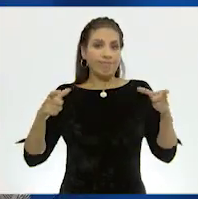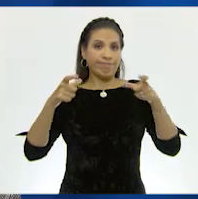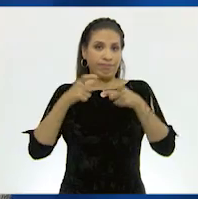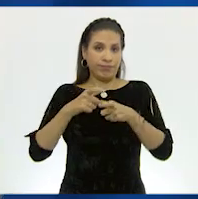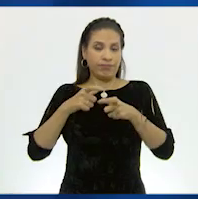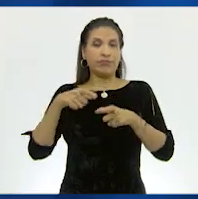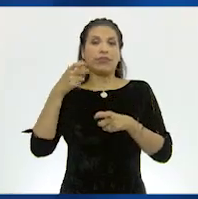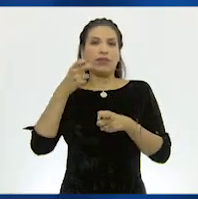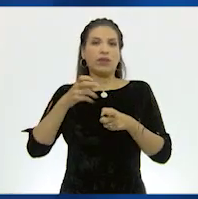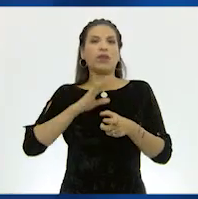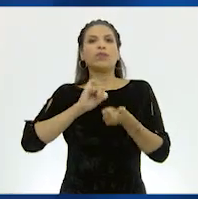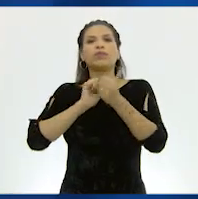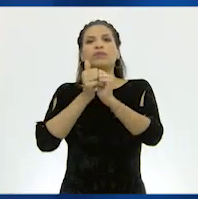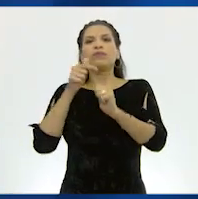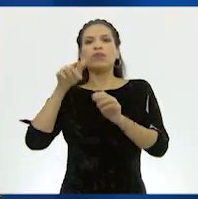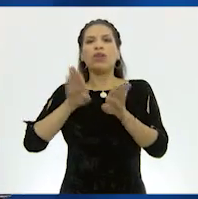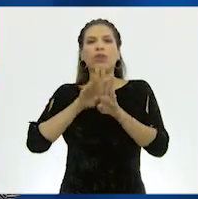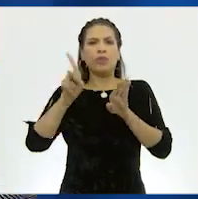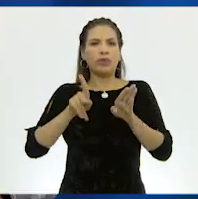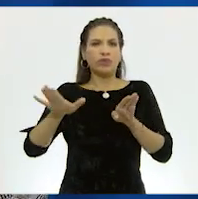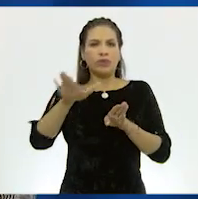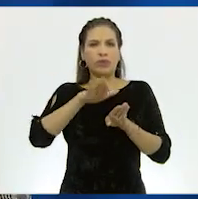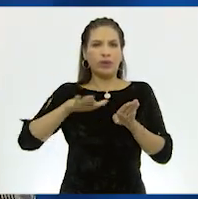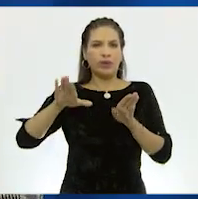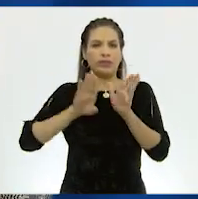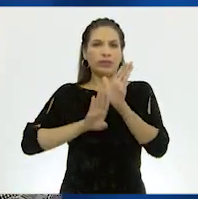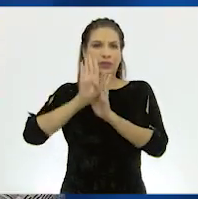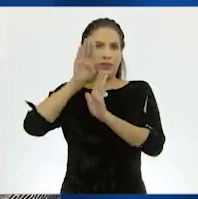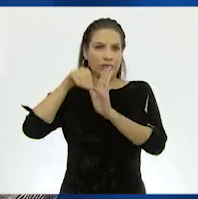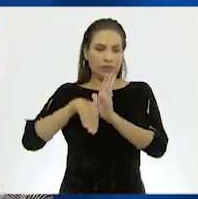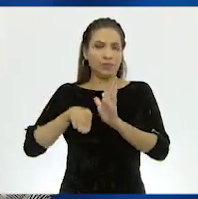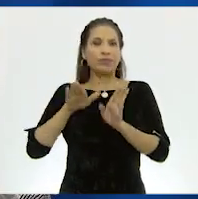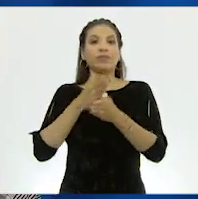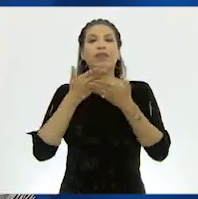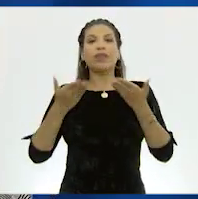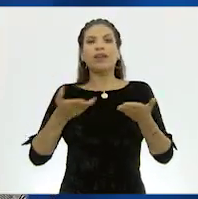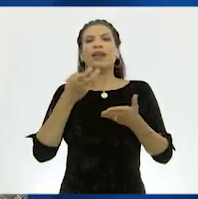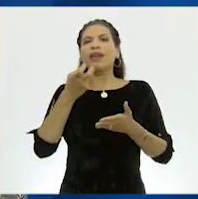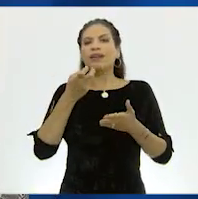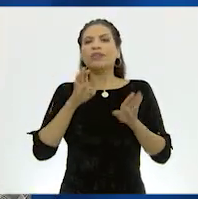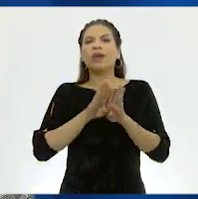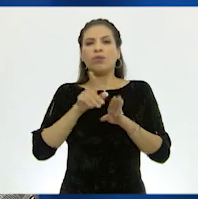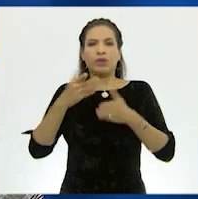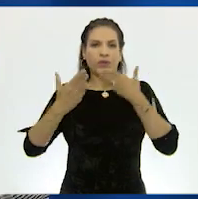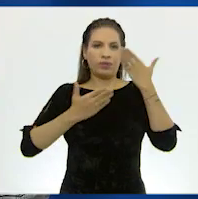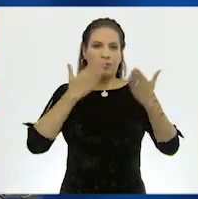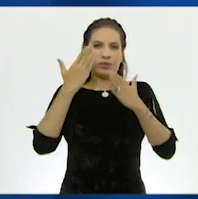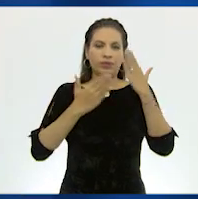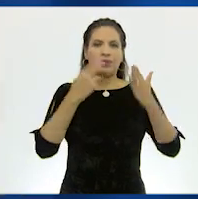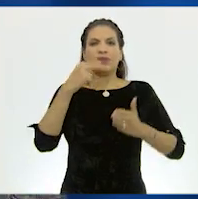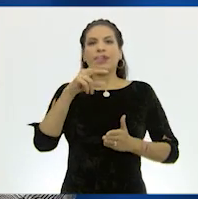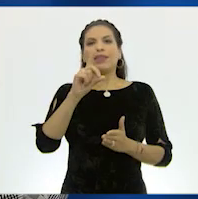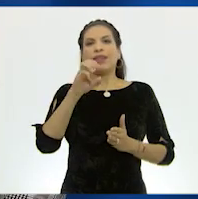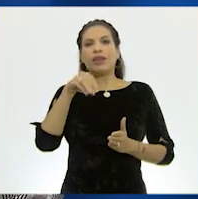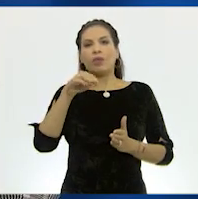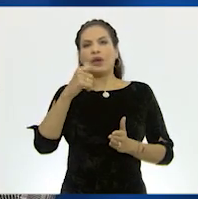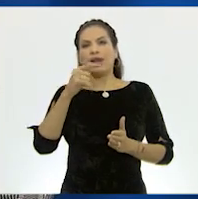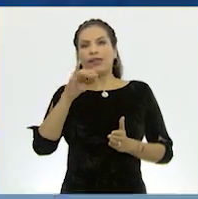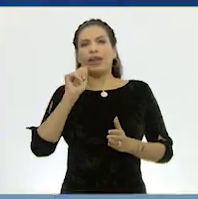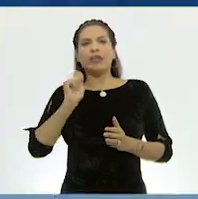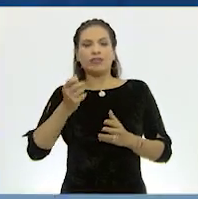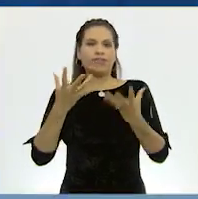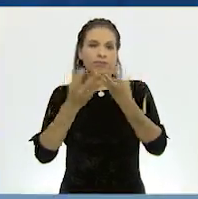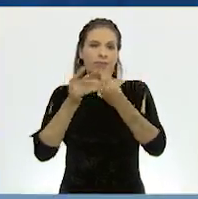demografía es el estudio de las poblaciones y en este caso la estudiaremos como parte de la geografía.